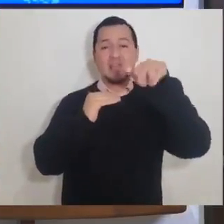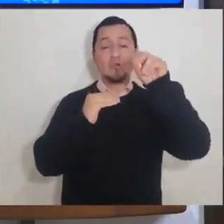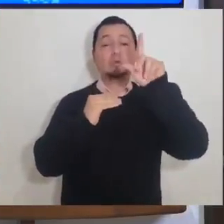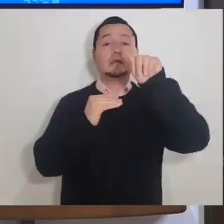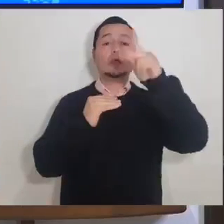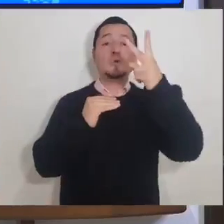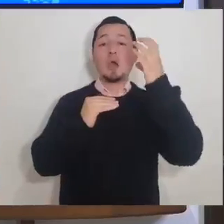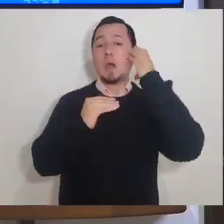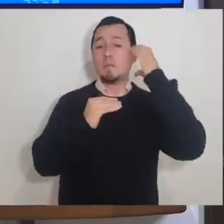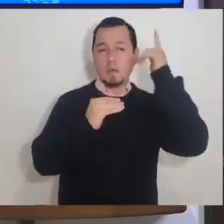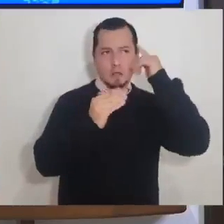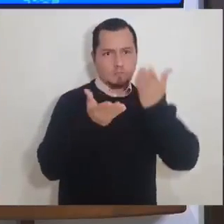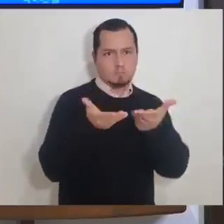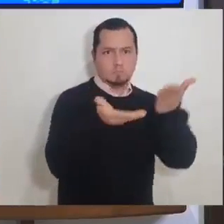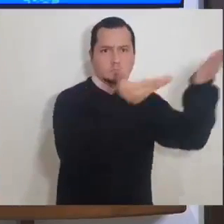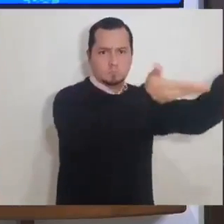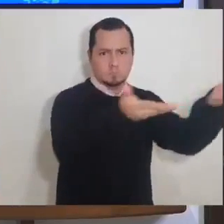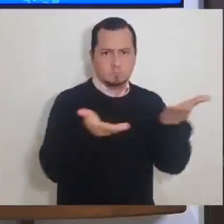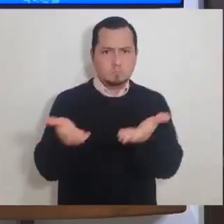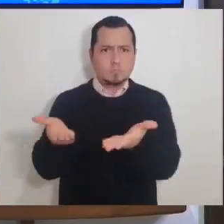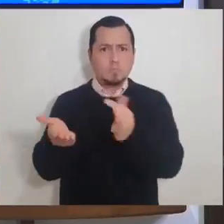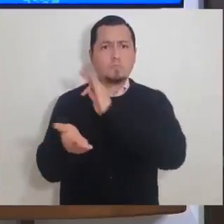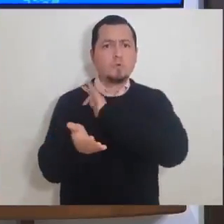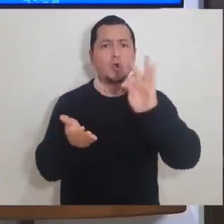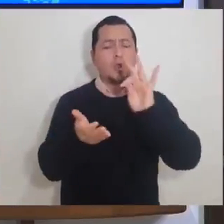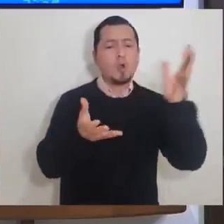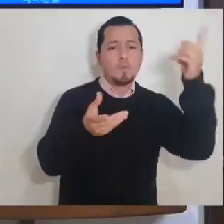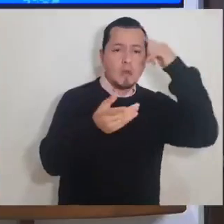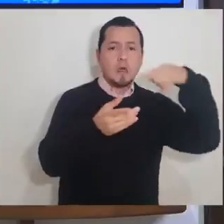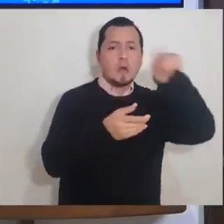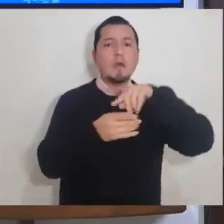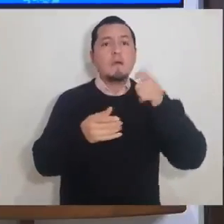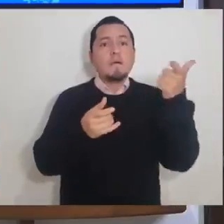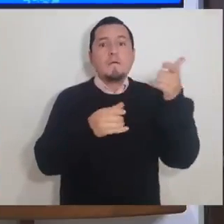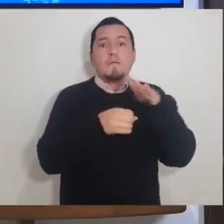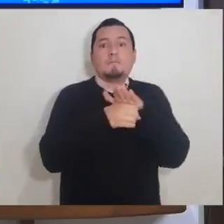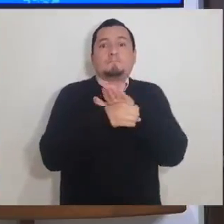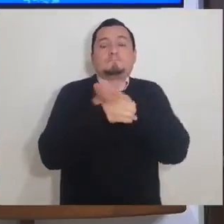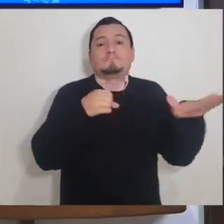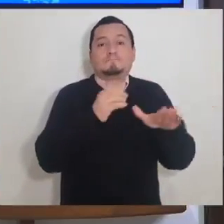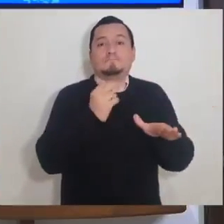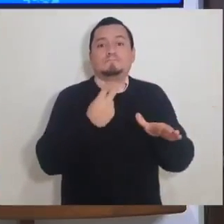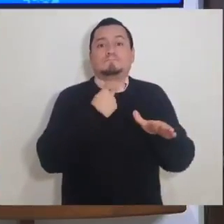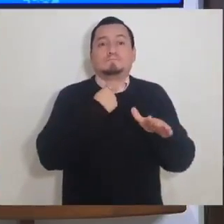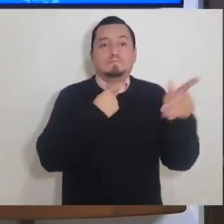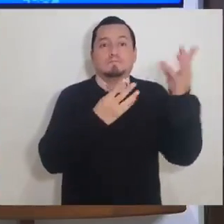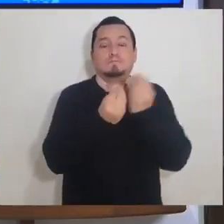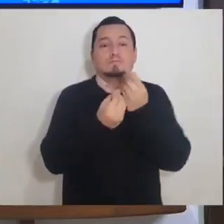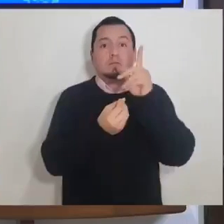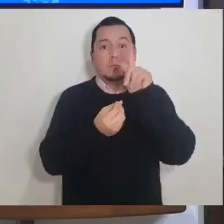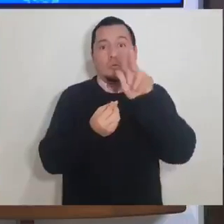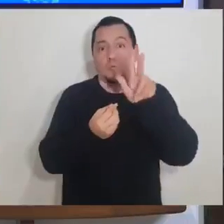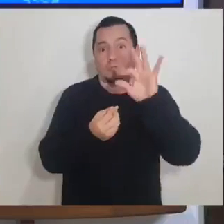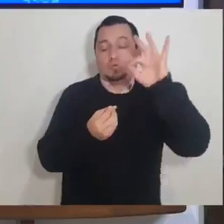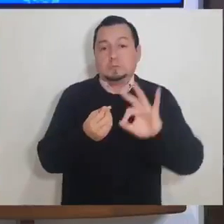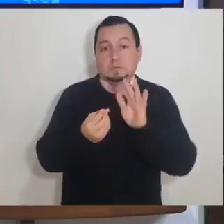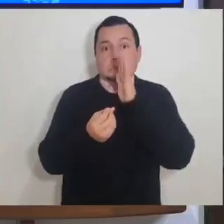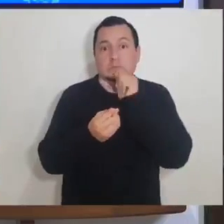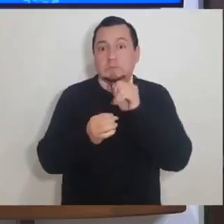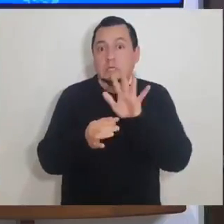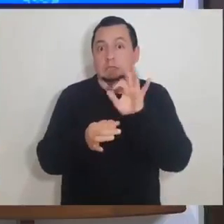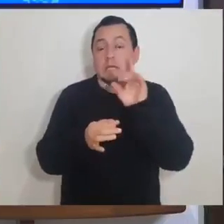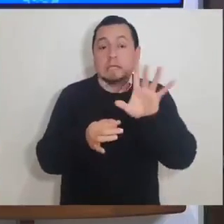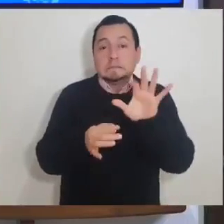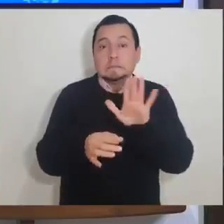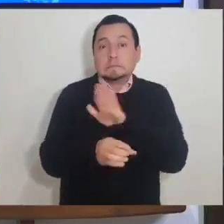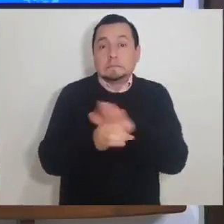con 72 camas disponibles, que nos van a permitir despresurizar la circunstancia que hoy está viviendo el seguro social.